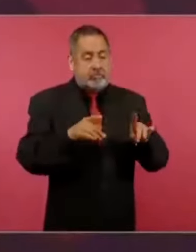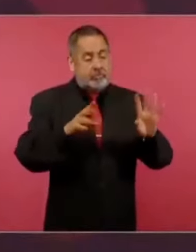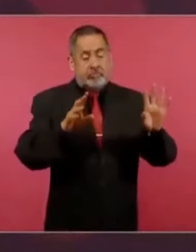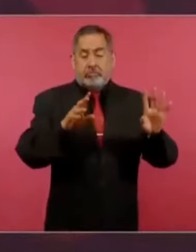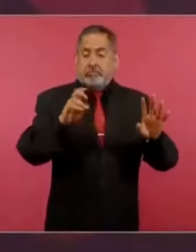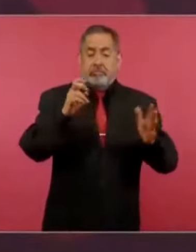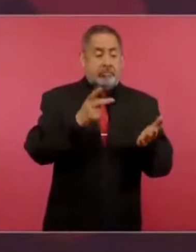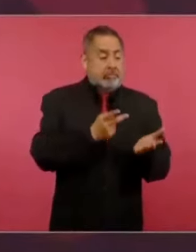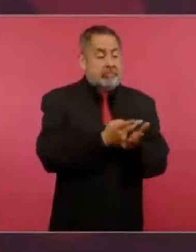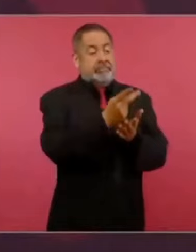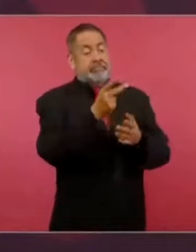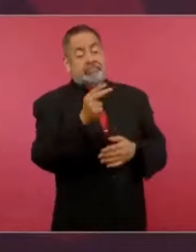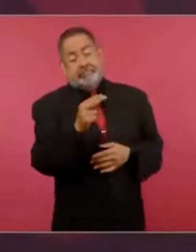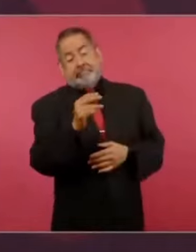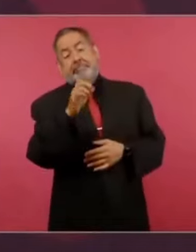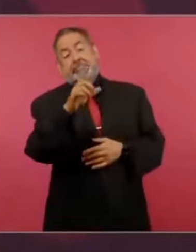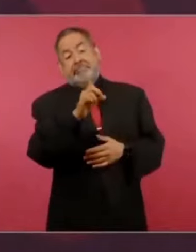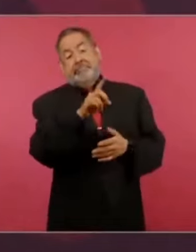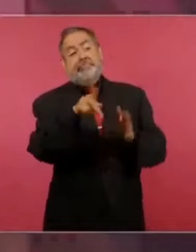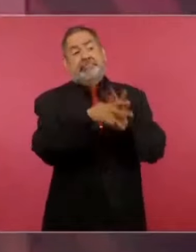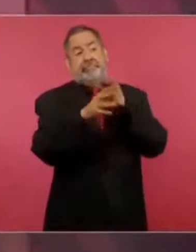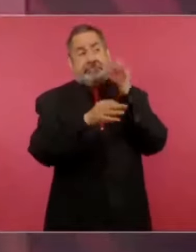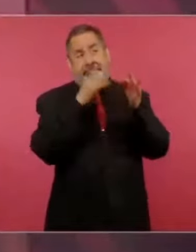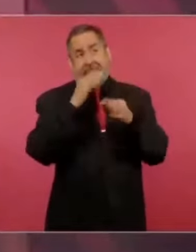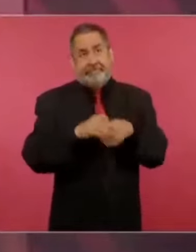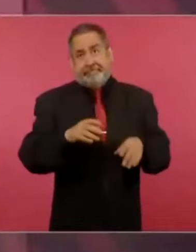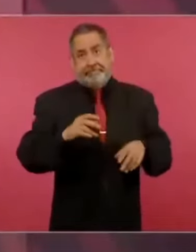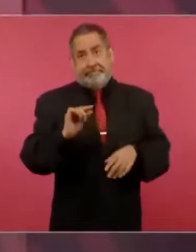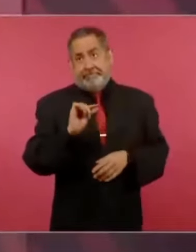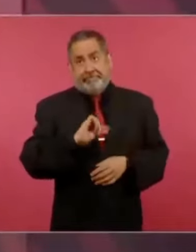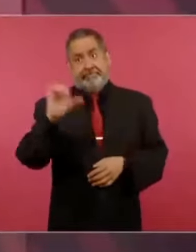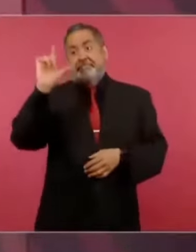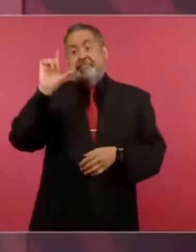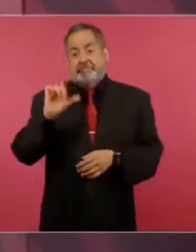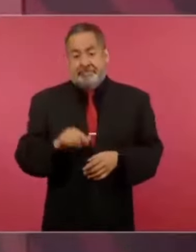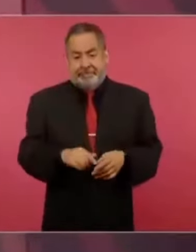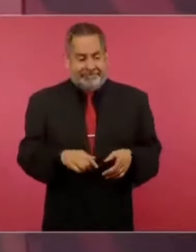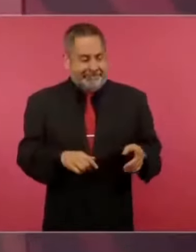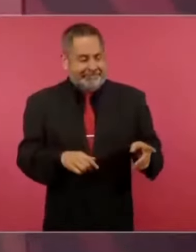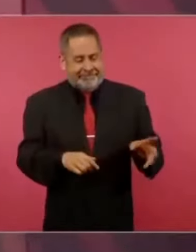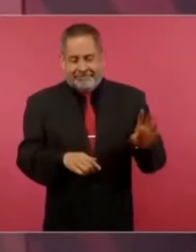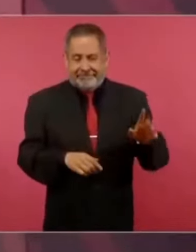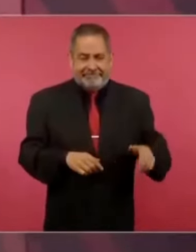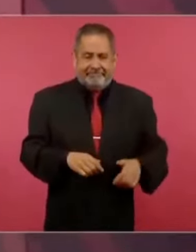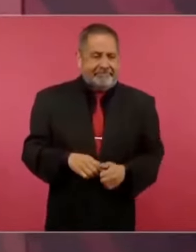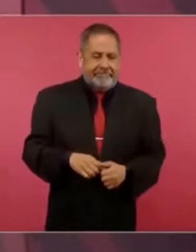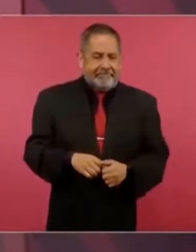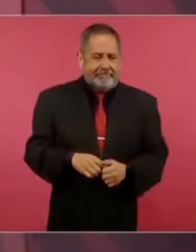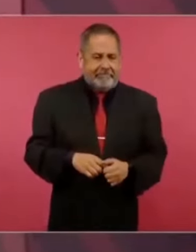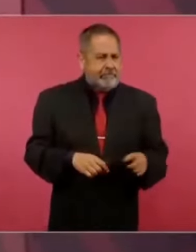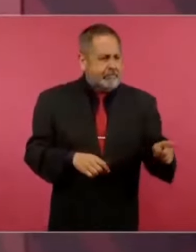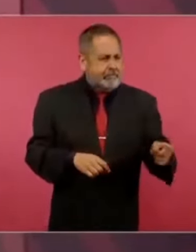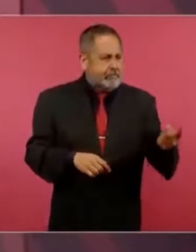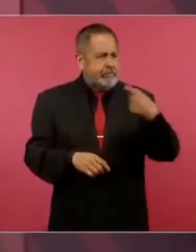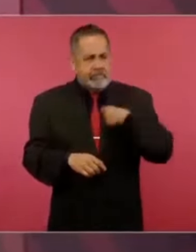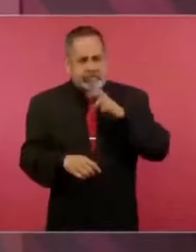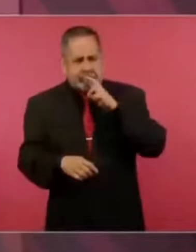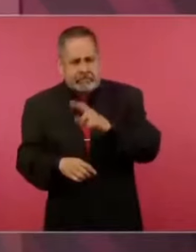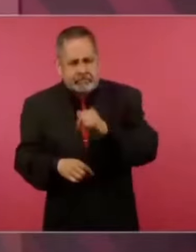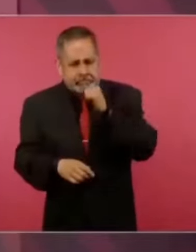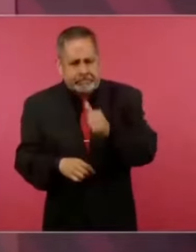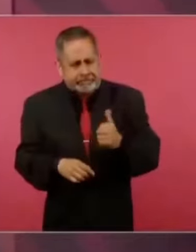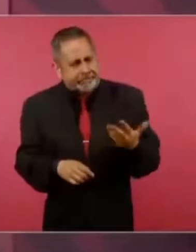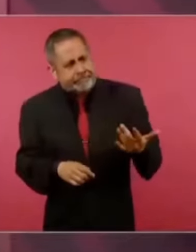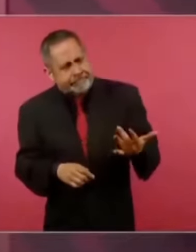Nobel de periodismo, que por cierto no me ha contestado